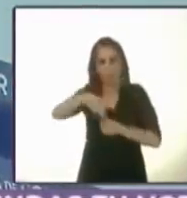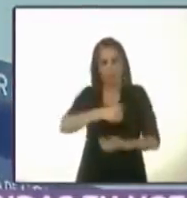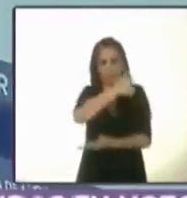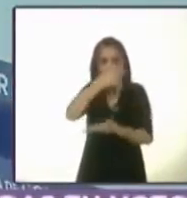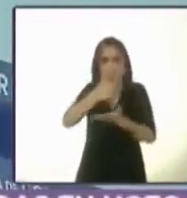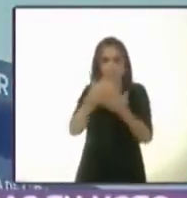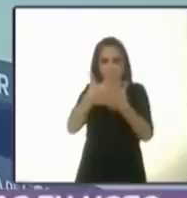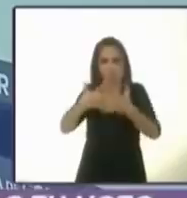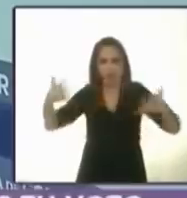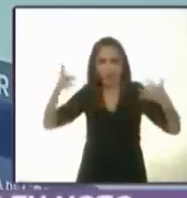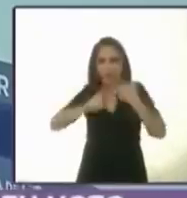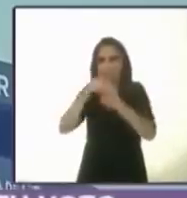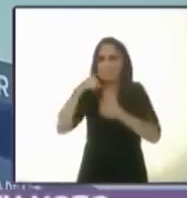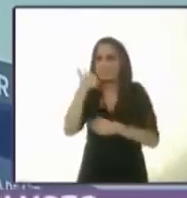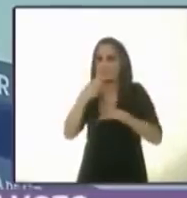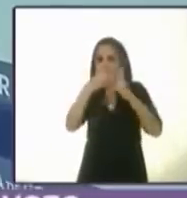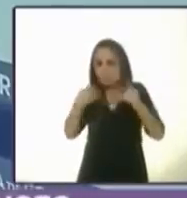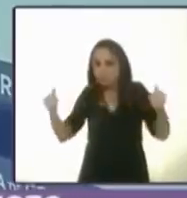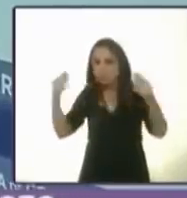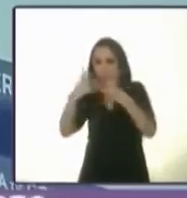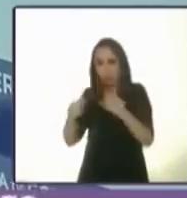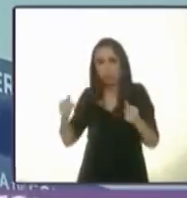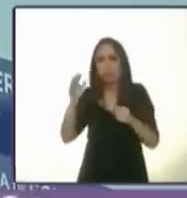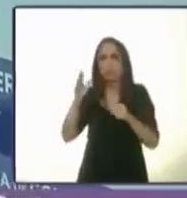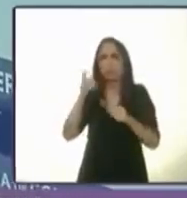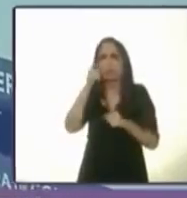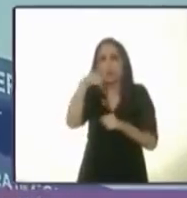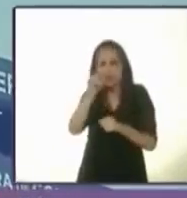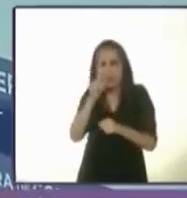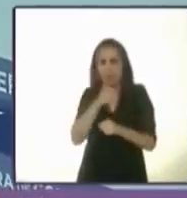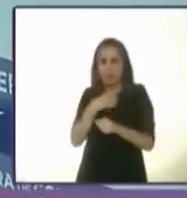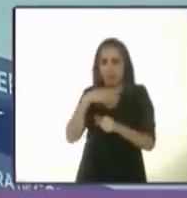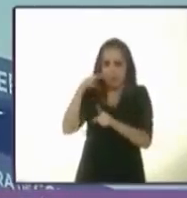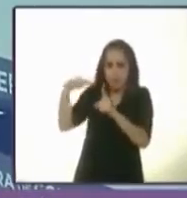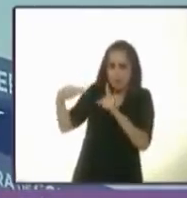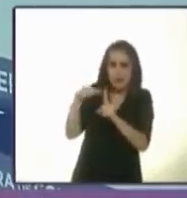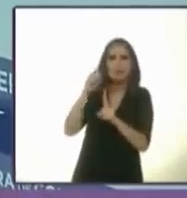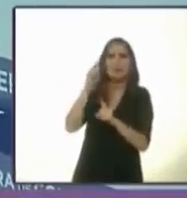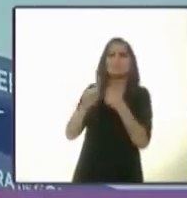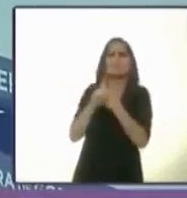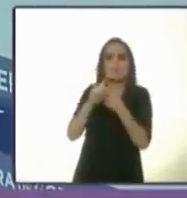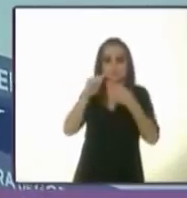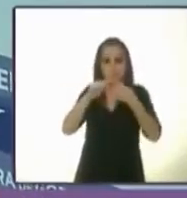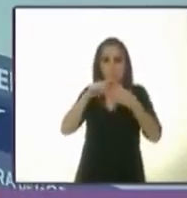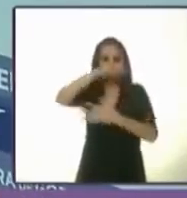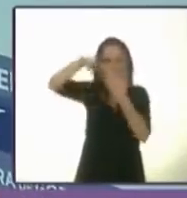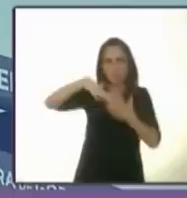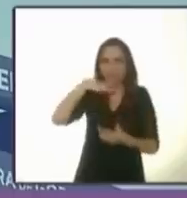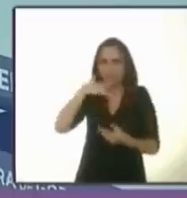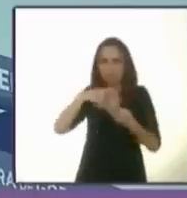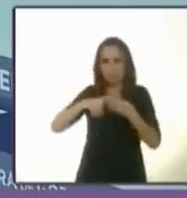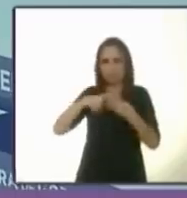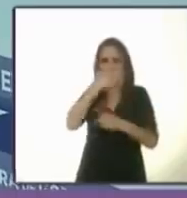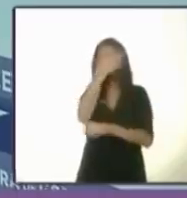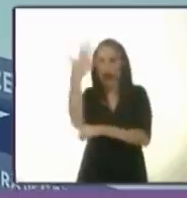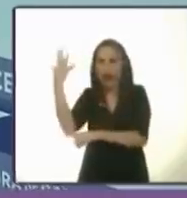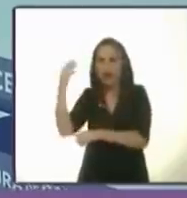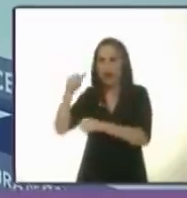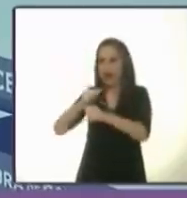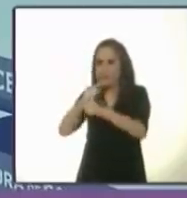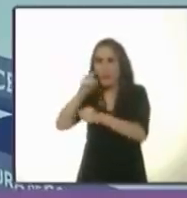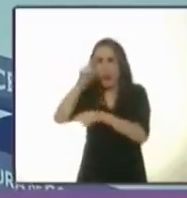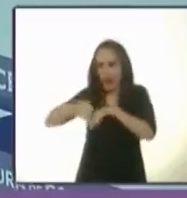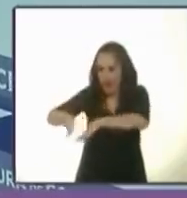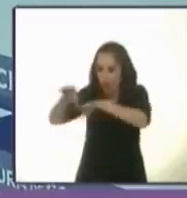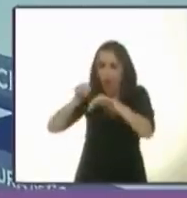megalópolis. Tenemos que ver todo el problema de la contaminación ambiental, los recursos naturales, el